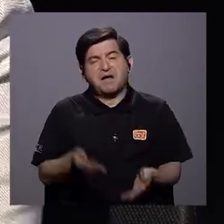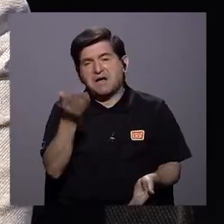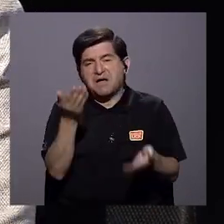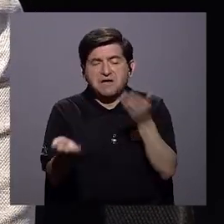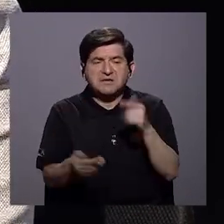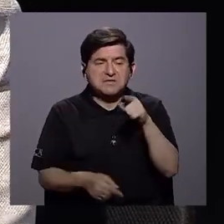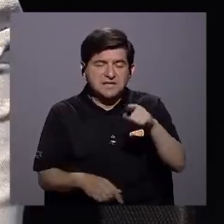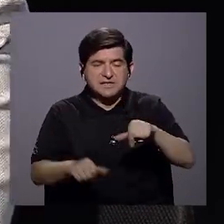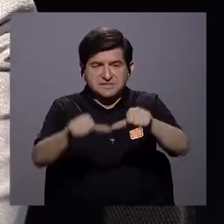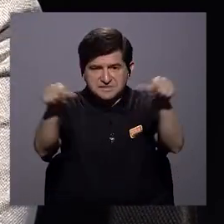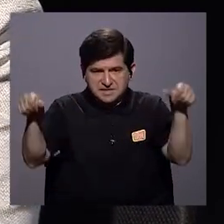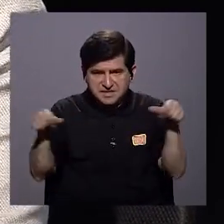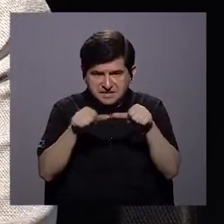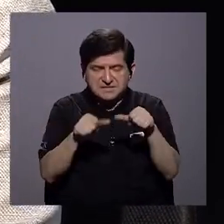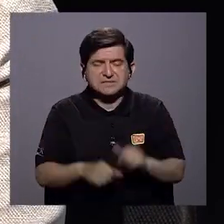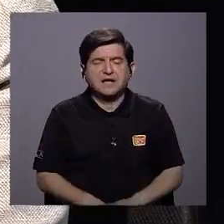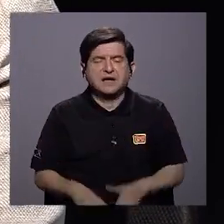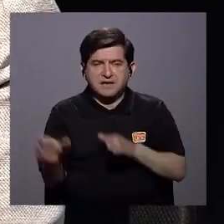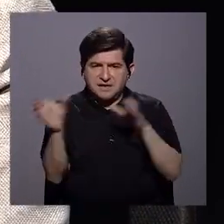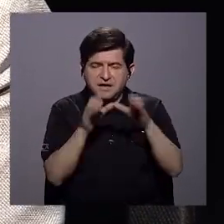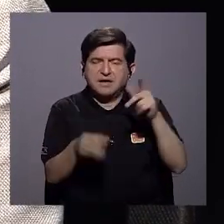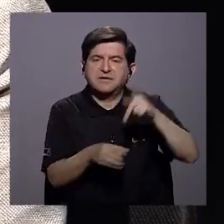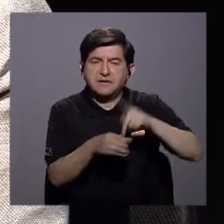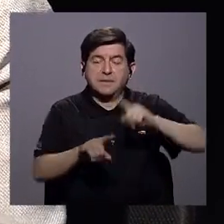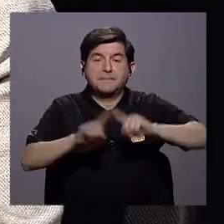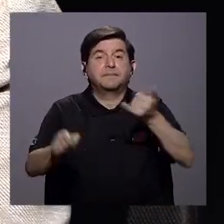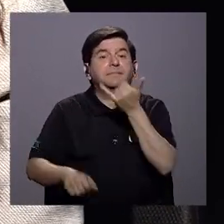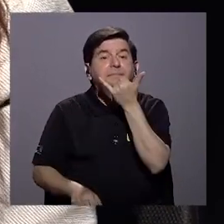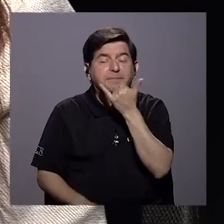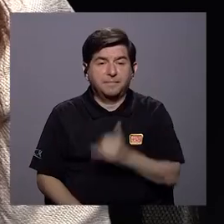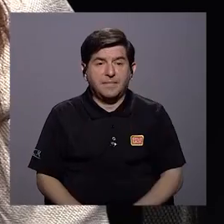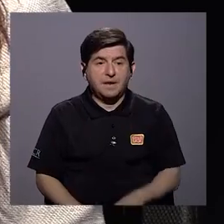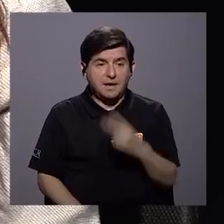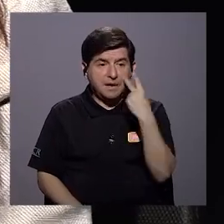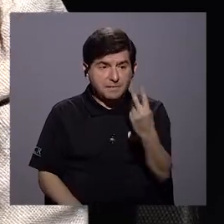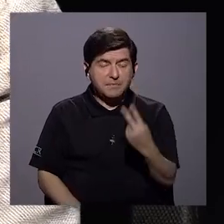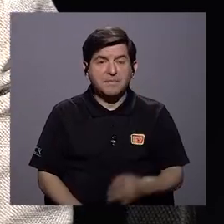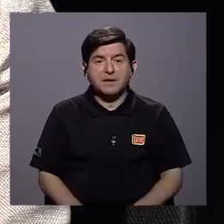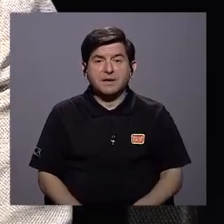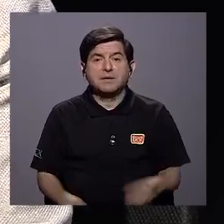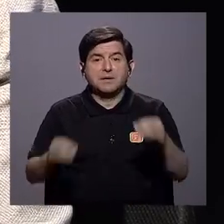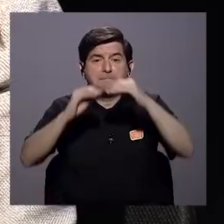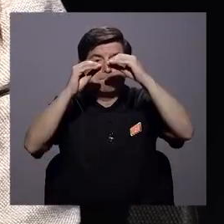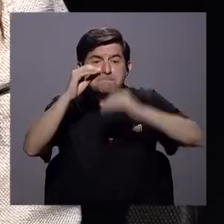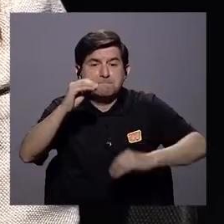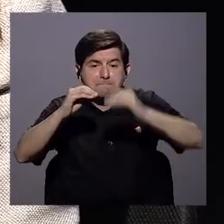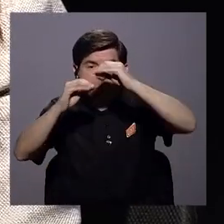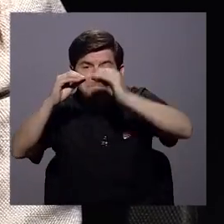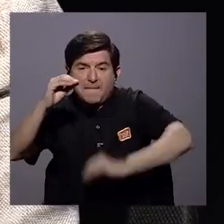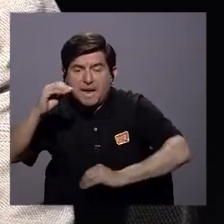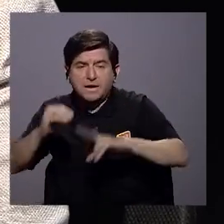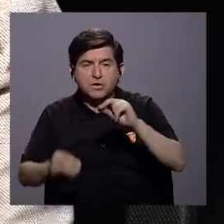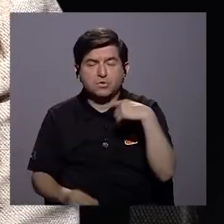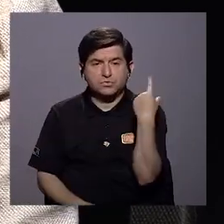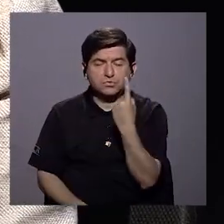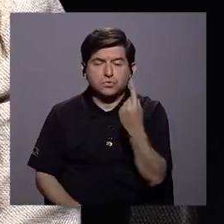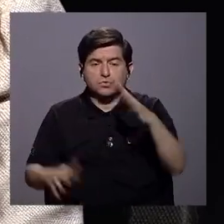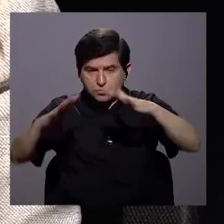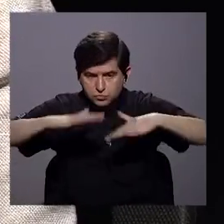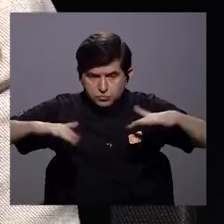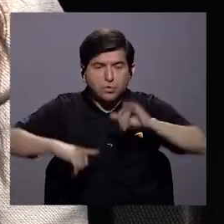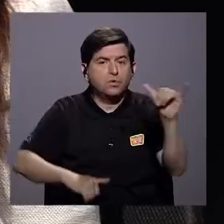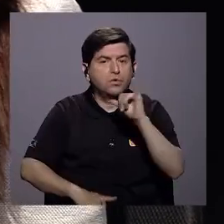comercio como tal. ¿Y qué es lo que pasa? Que cada vez vemos una presencia menor, ¿verdad? No solo de los